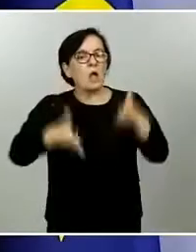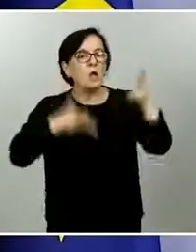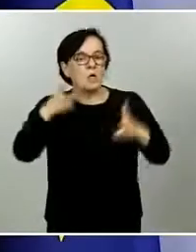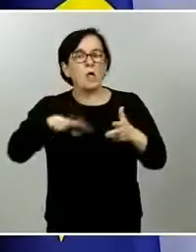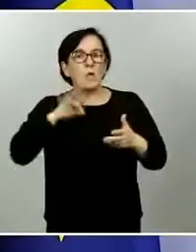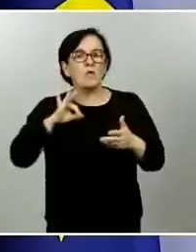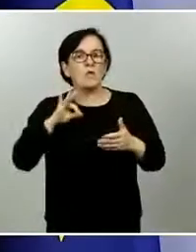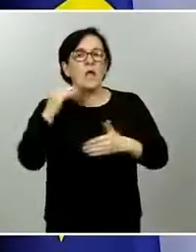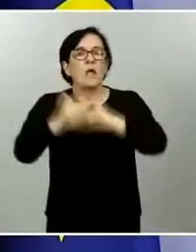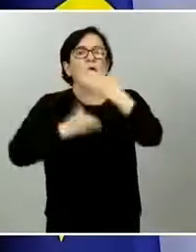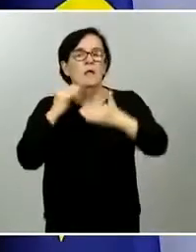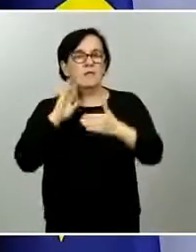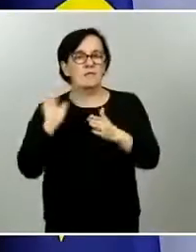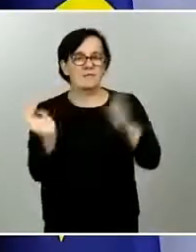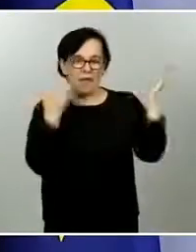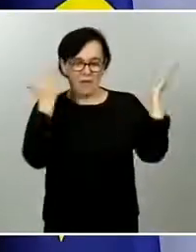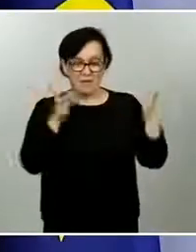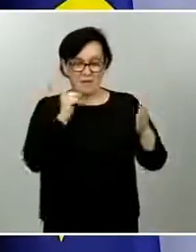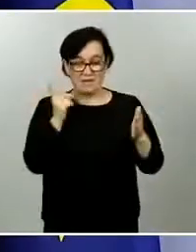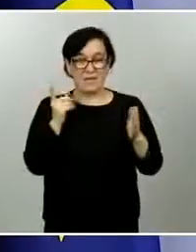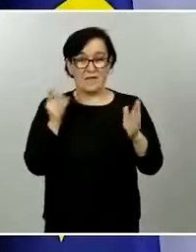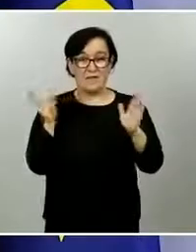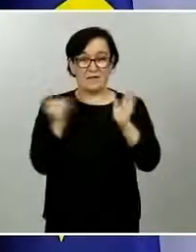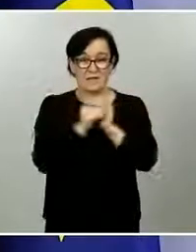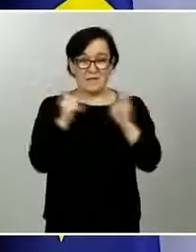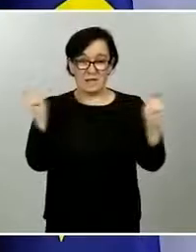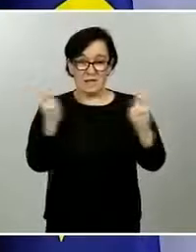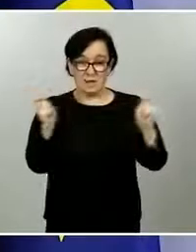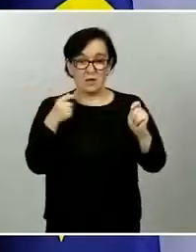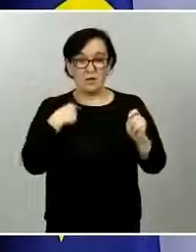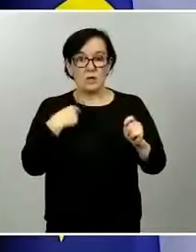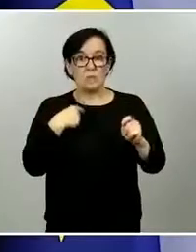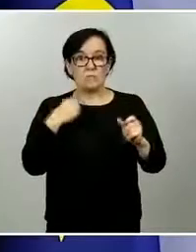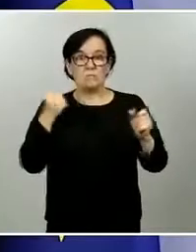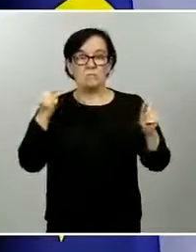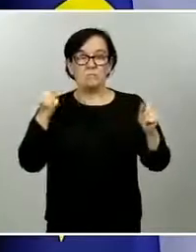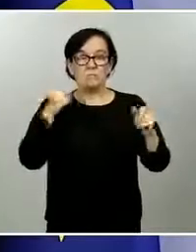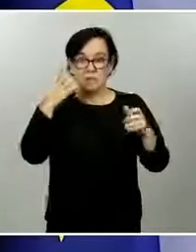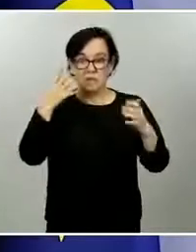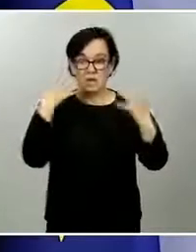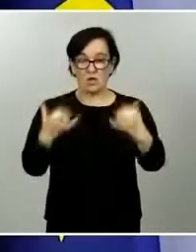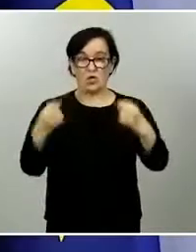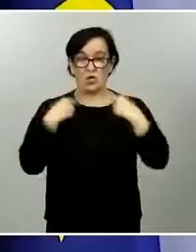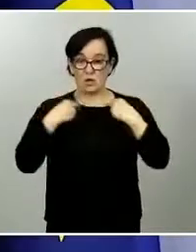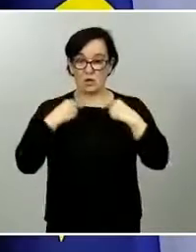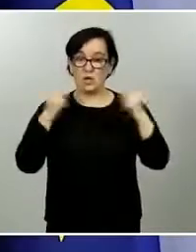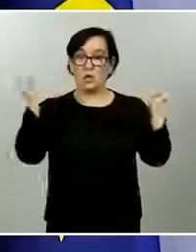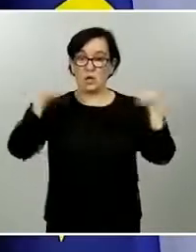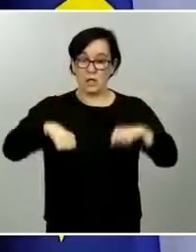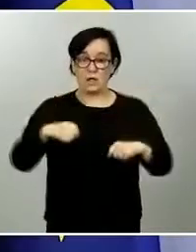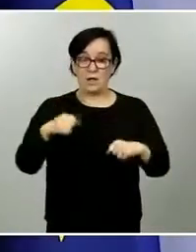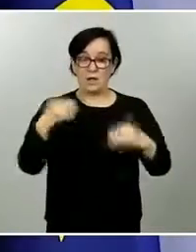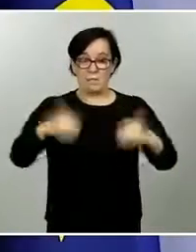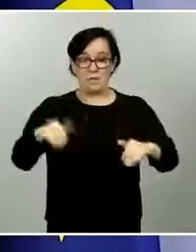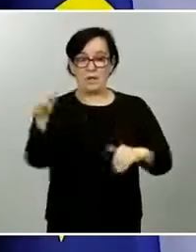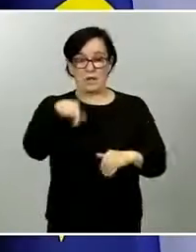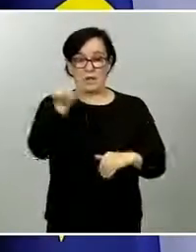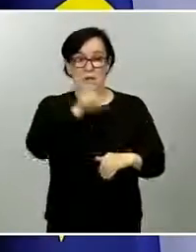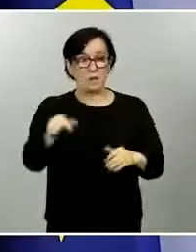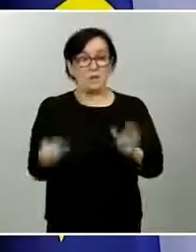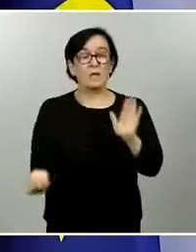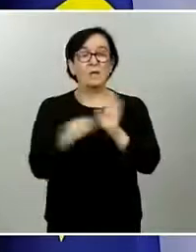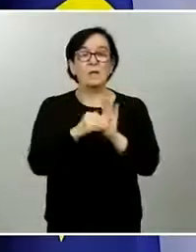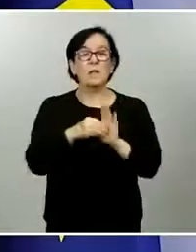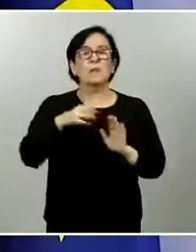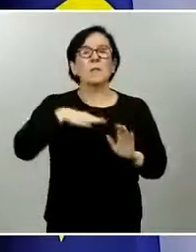indicadores los técnicos del ministerio de sanidad que han hecho el informe técnico pues han considerado que Euskadi podría progresar de fase también